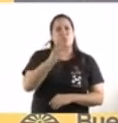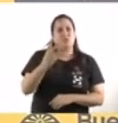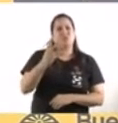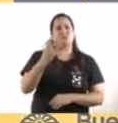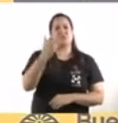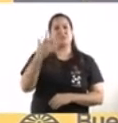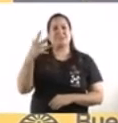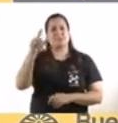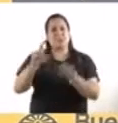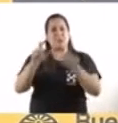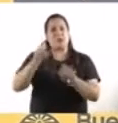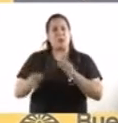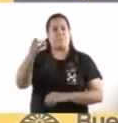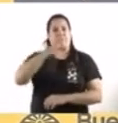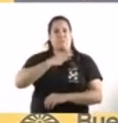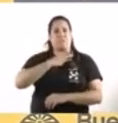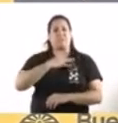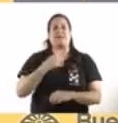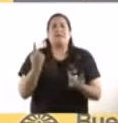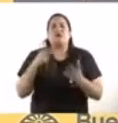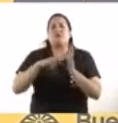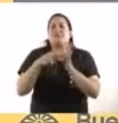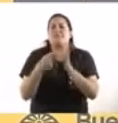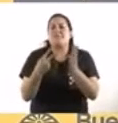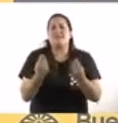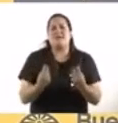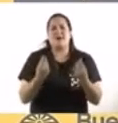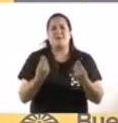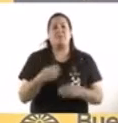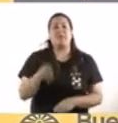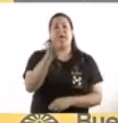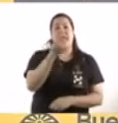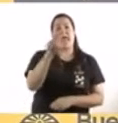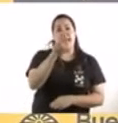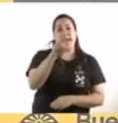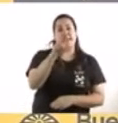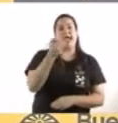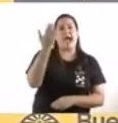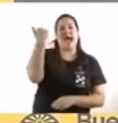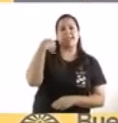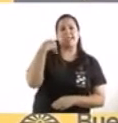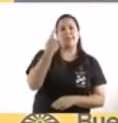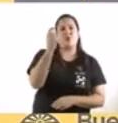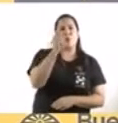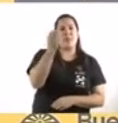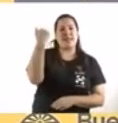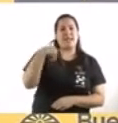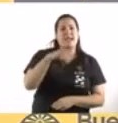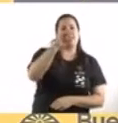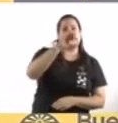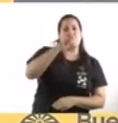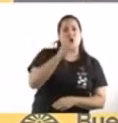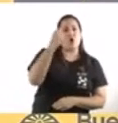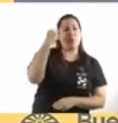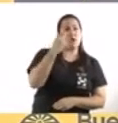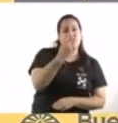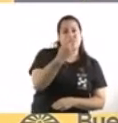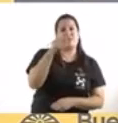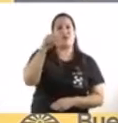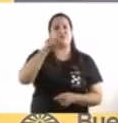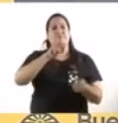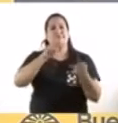Eso supone que el R, o la tasa de contagiosidad, pasó de 0,92 hace un mes a 1.10 ahora.